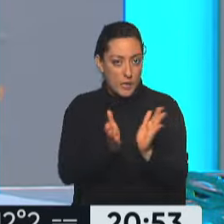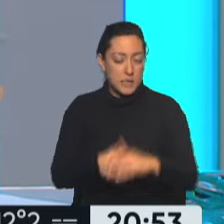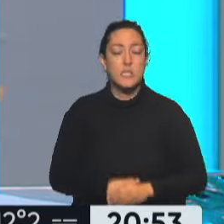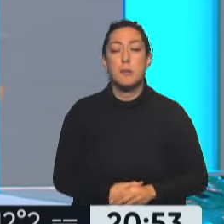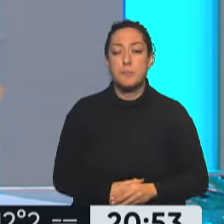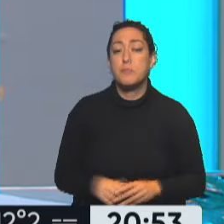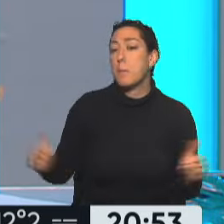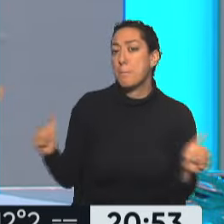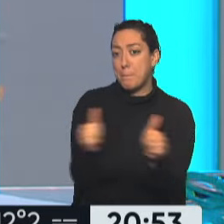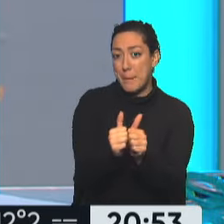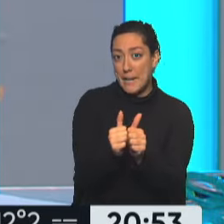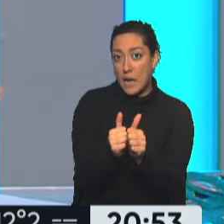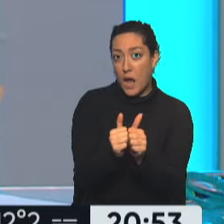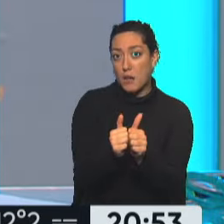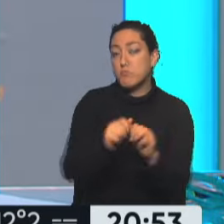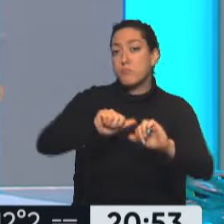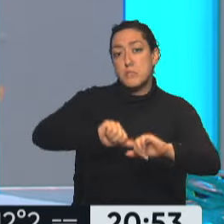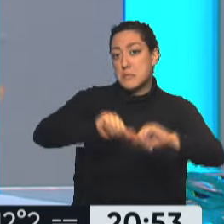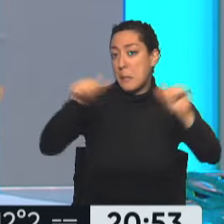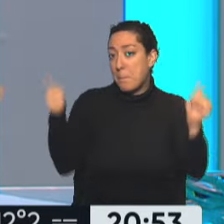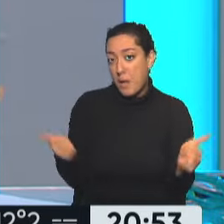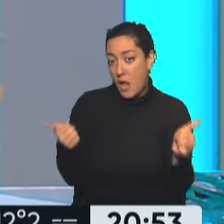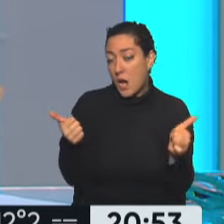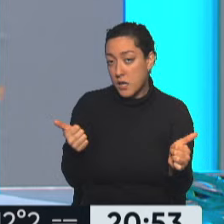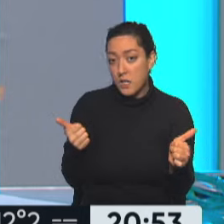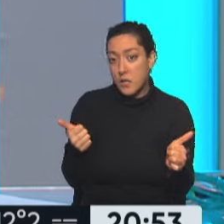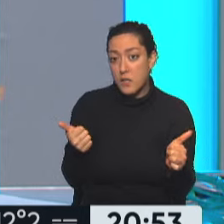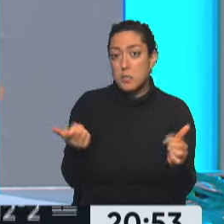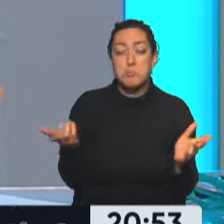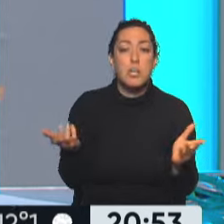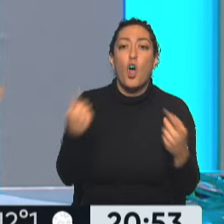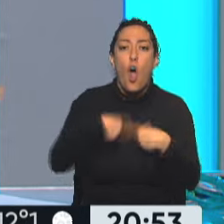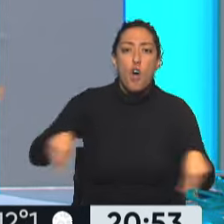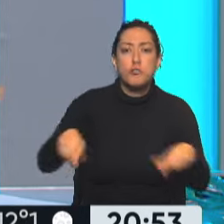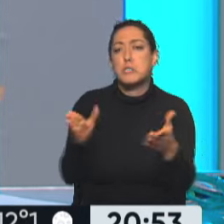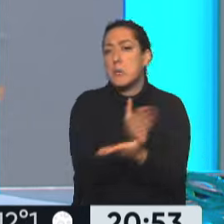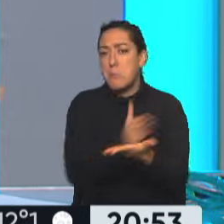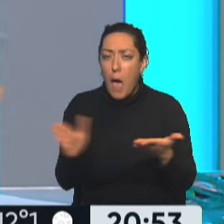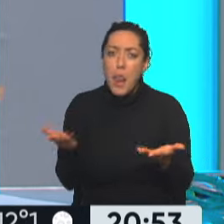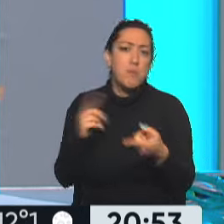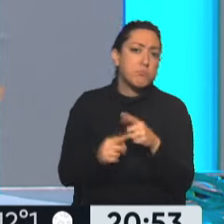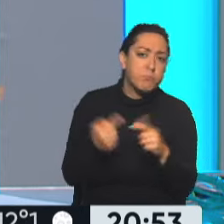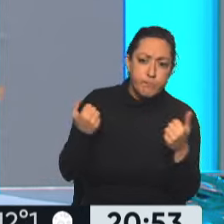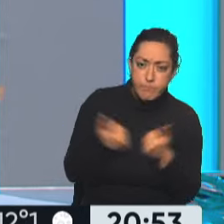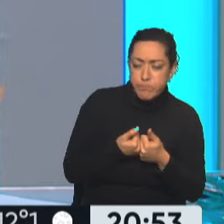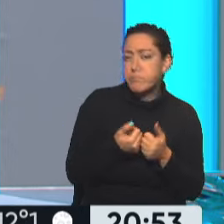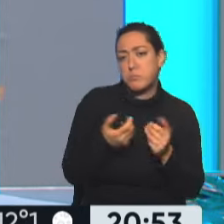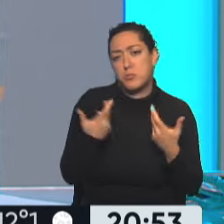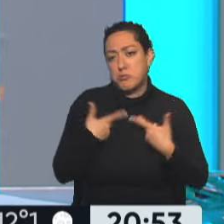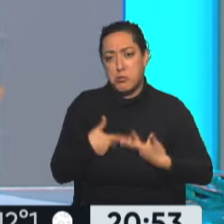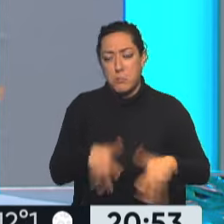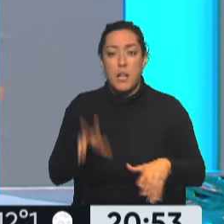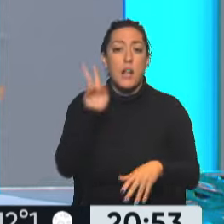Una pareja se separa. Sí. Hace los convenios de división de bienes, como se hace habitualmente, después que las parejas se separan. Sí.